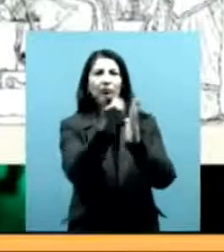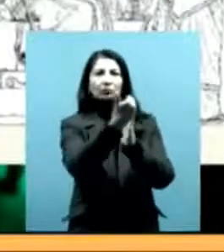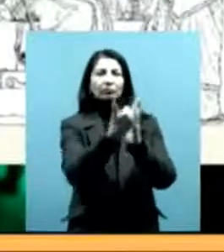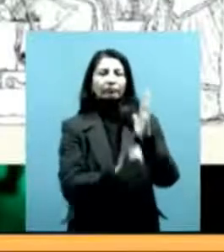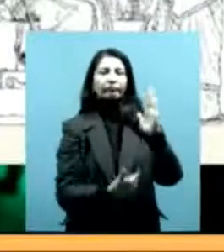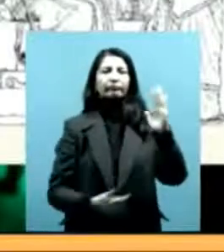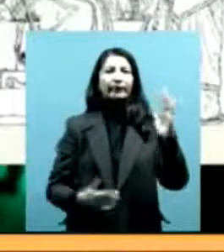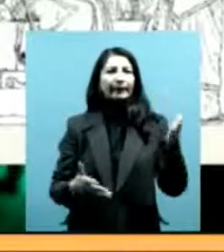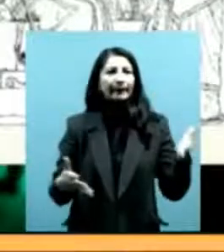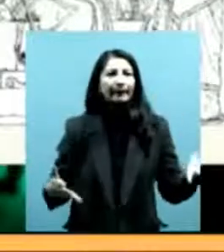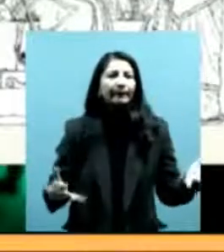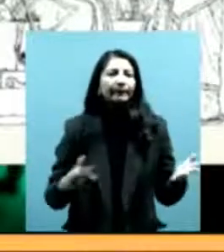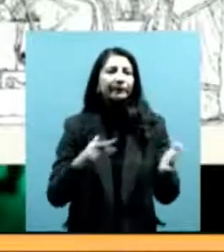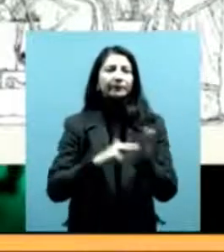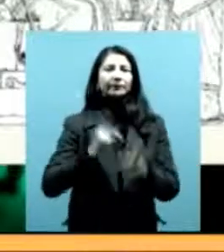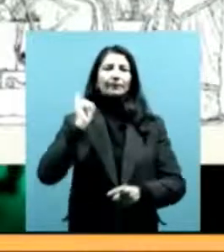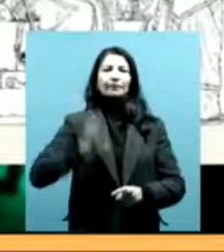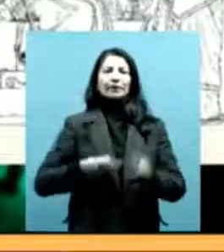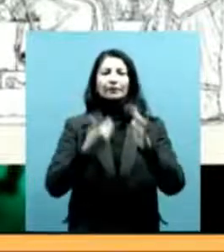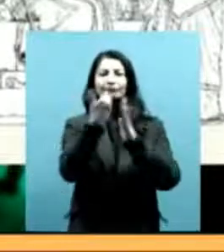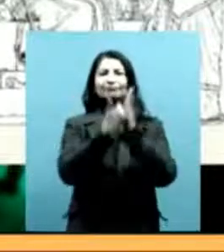lo que está diciendo.